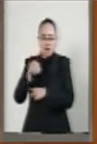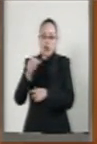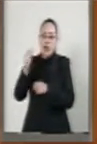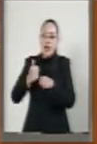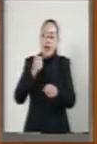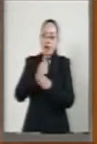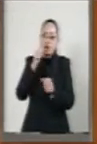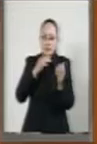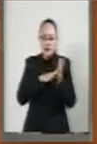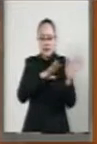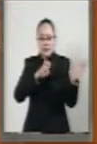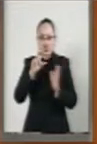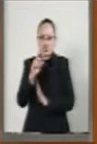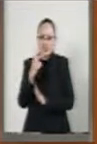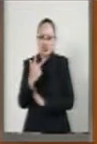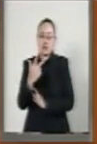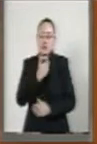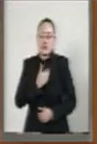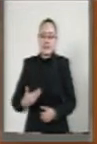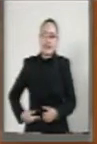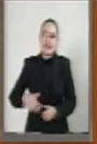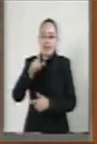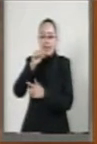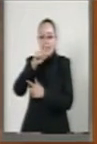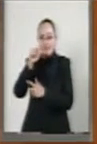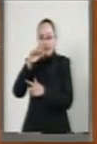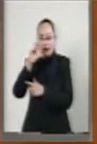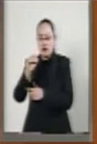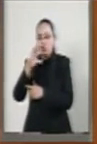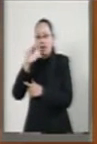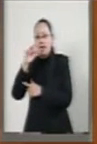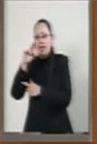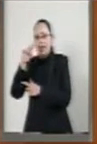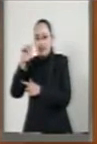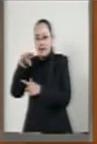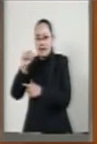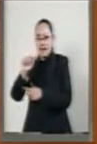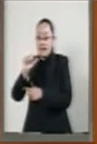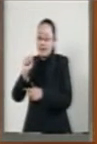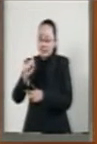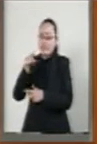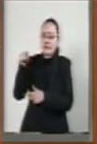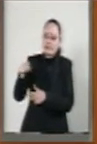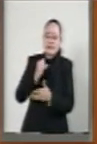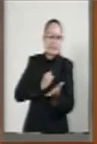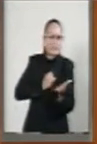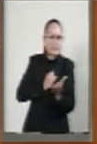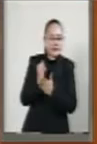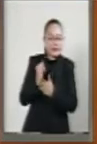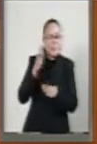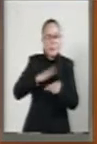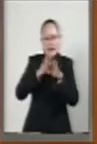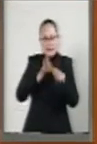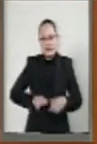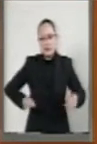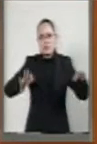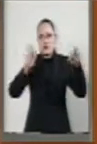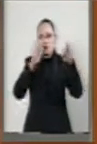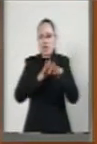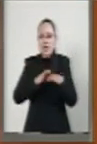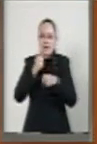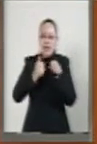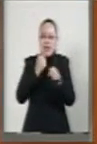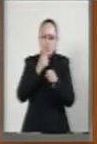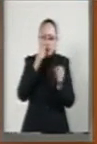el presidente Lázaro Cárdenas del Río tomó una de las decisiones más trascendentales del siglo XX. En